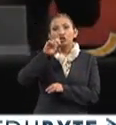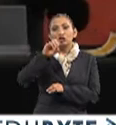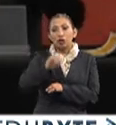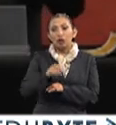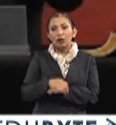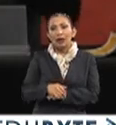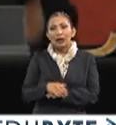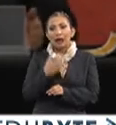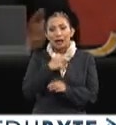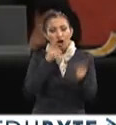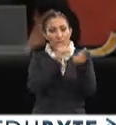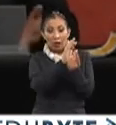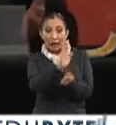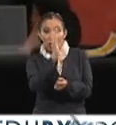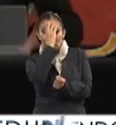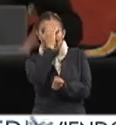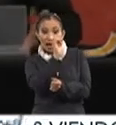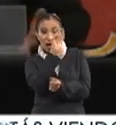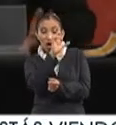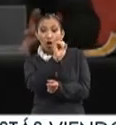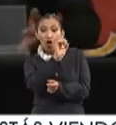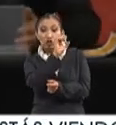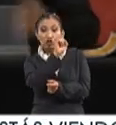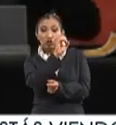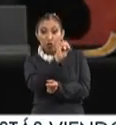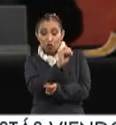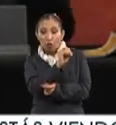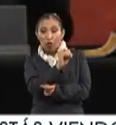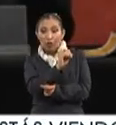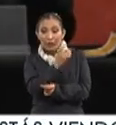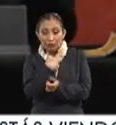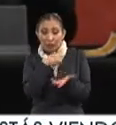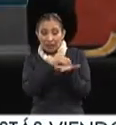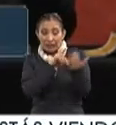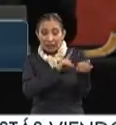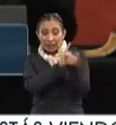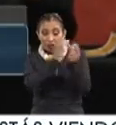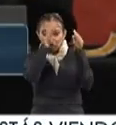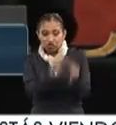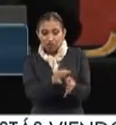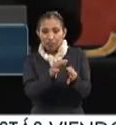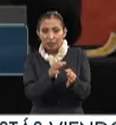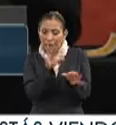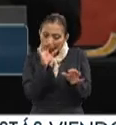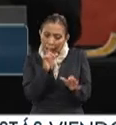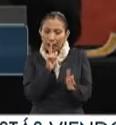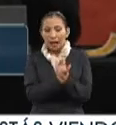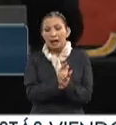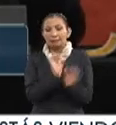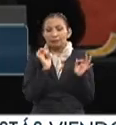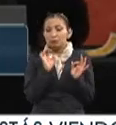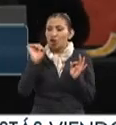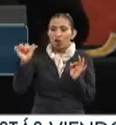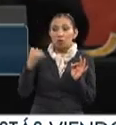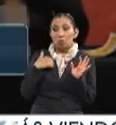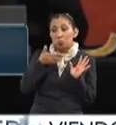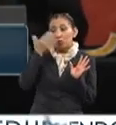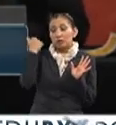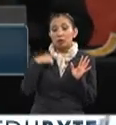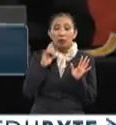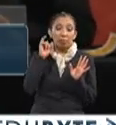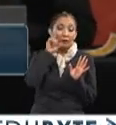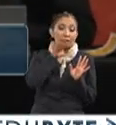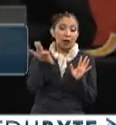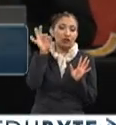nietos... Con el hijo reconocido de Arreola, con Orso, pues, o sea, hicimos una cita con el legal, porque el otro, pues, es un poco